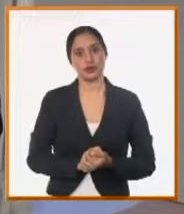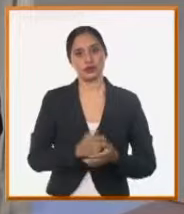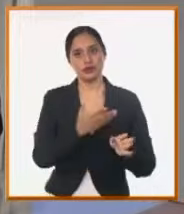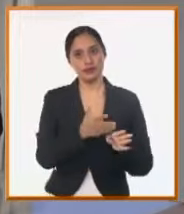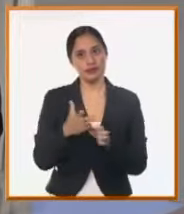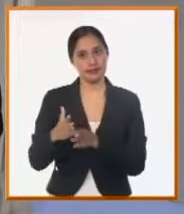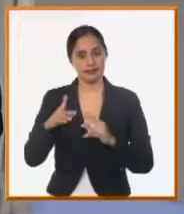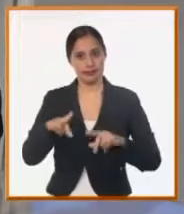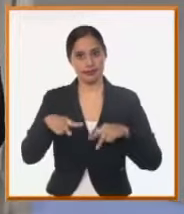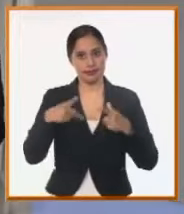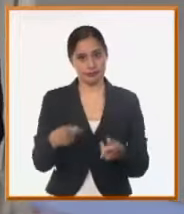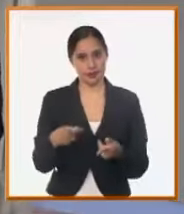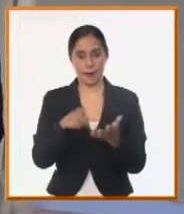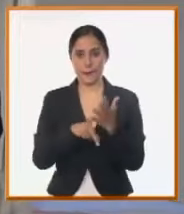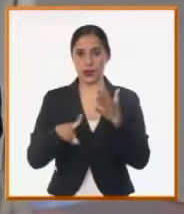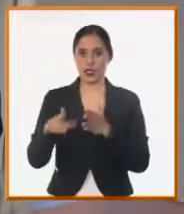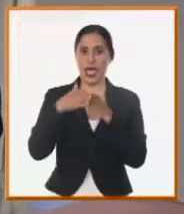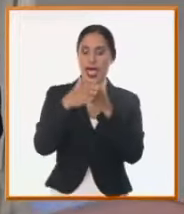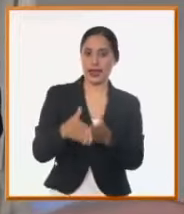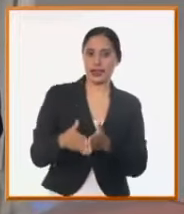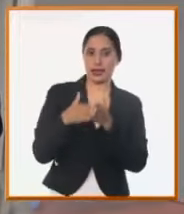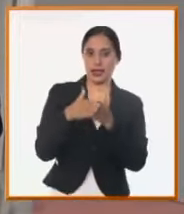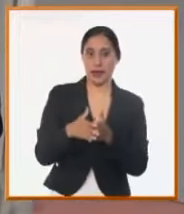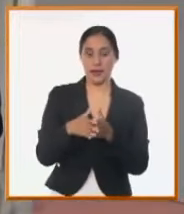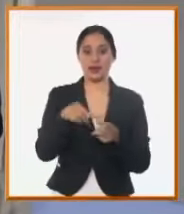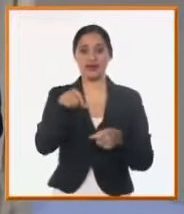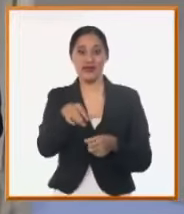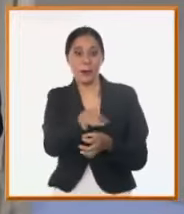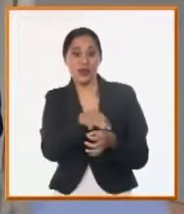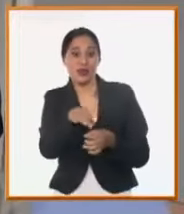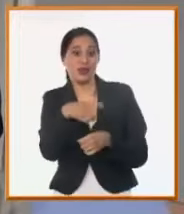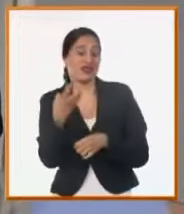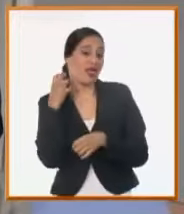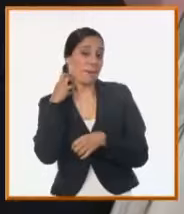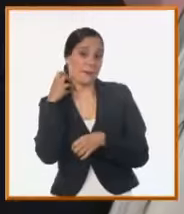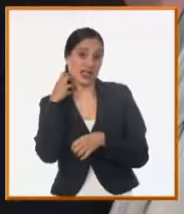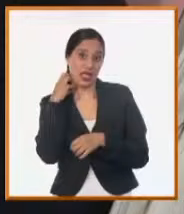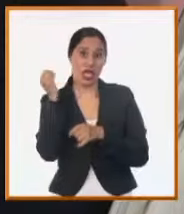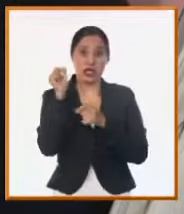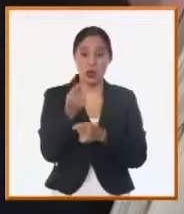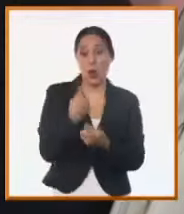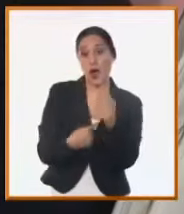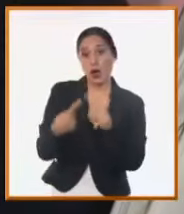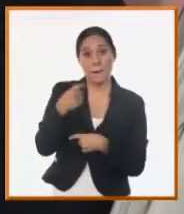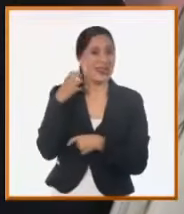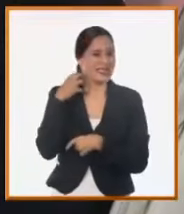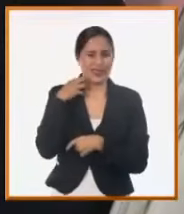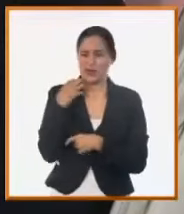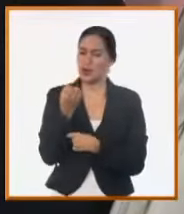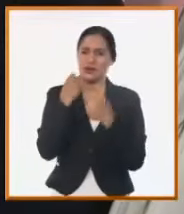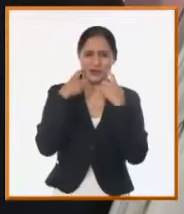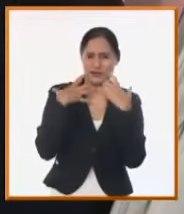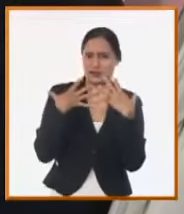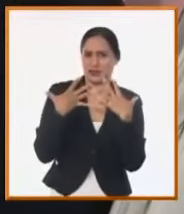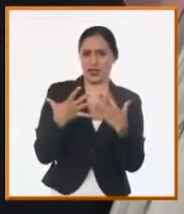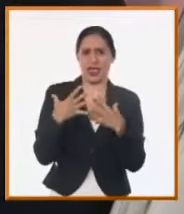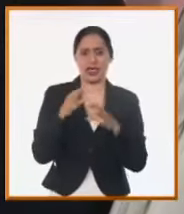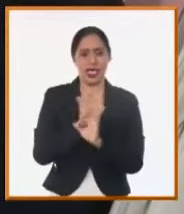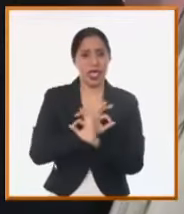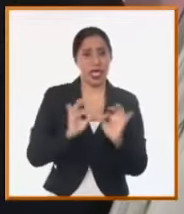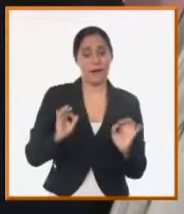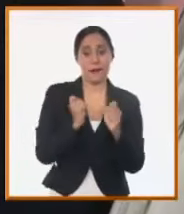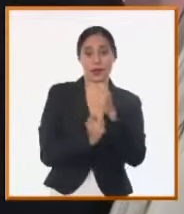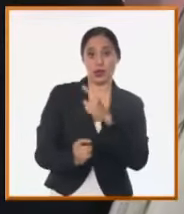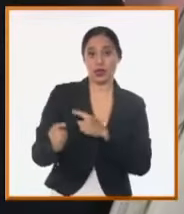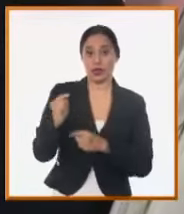reiterado, el caso de Granma, pero enfocábamos bien en Manzanillo, aunque al parecer... Hay en varios lugares, pero Manzanillo es Manzanillo es el foco fundamental allí.